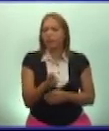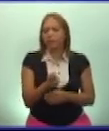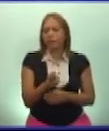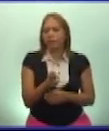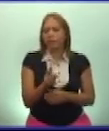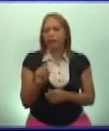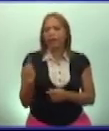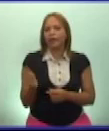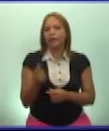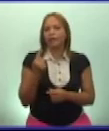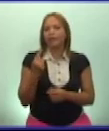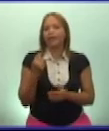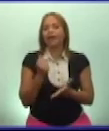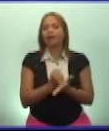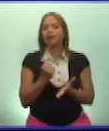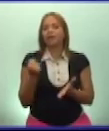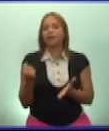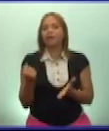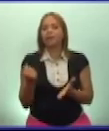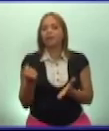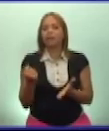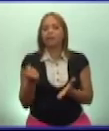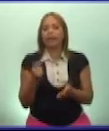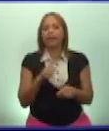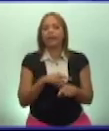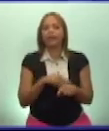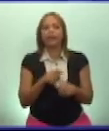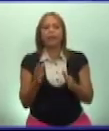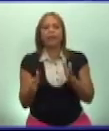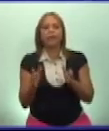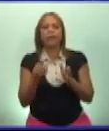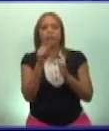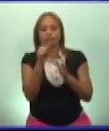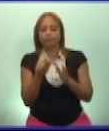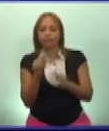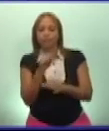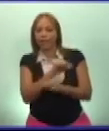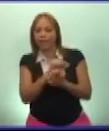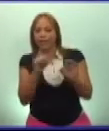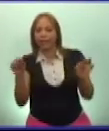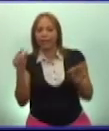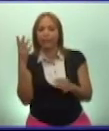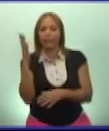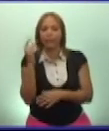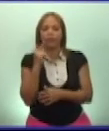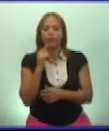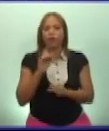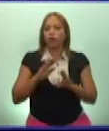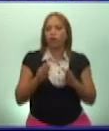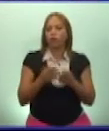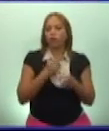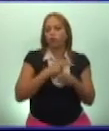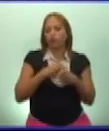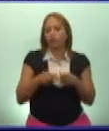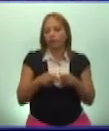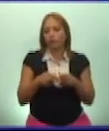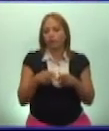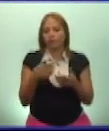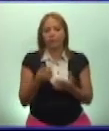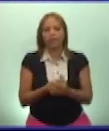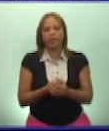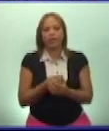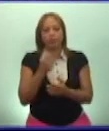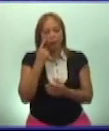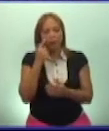debes estar actualizado en el tiempo en que ocurrieron estos hechos. Y los hechos de los que estamos hablando, y